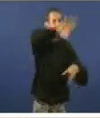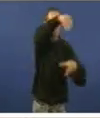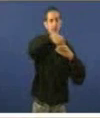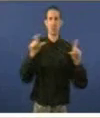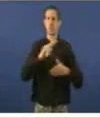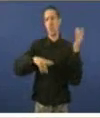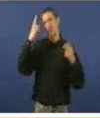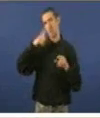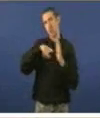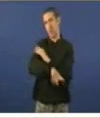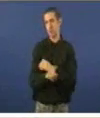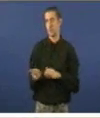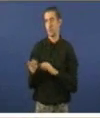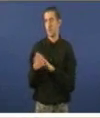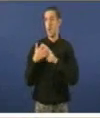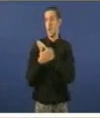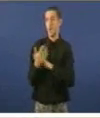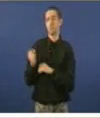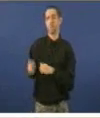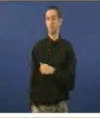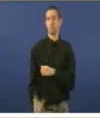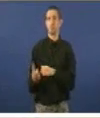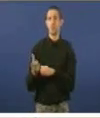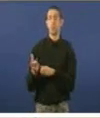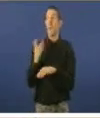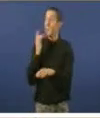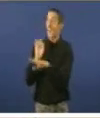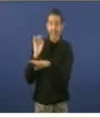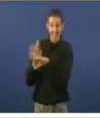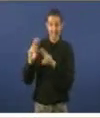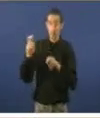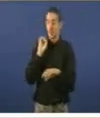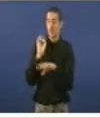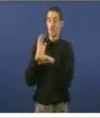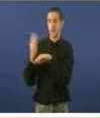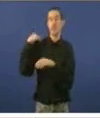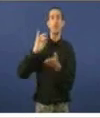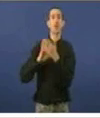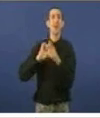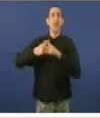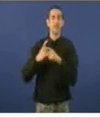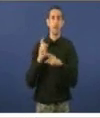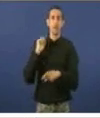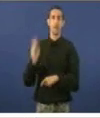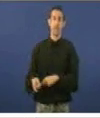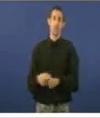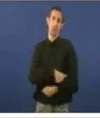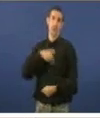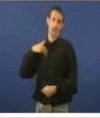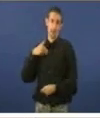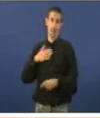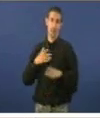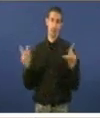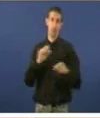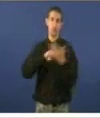Mire, me fala vostedes de cartas. Xa que fala dunha carta, volle ler outra, dirixida pola anterior director xeral da compañía ou daquela